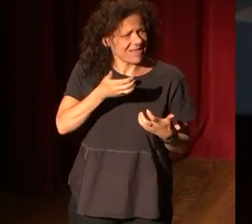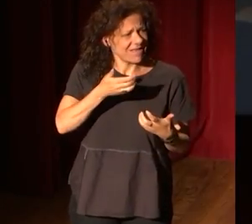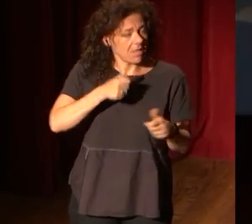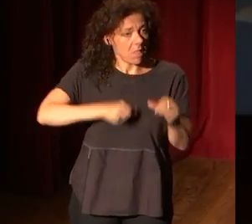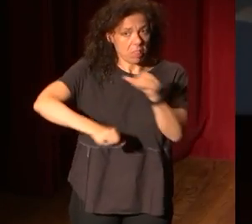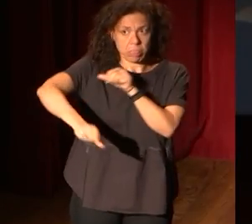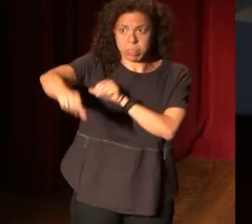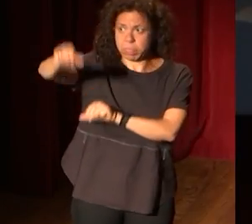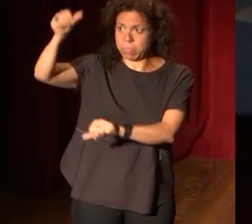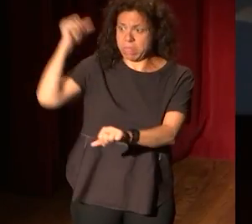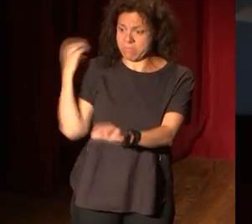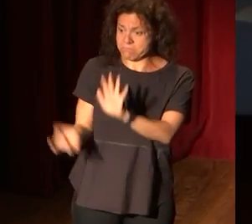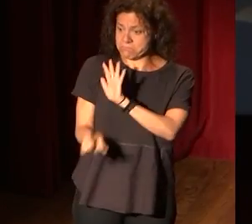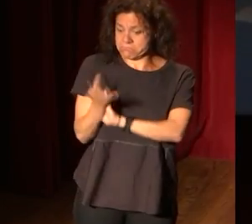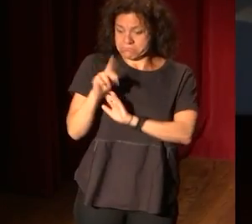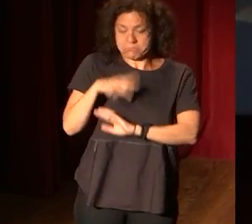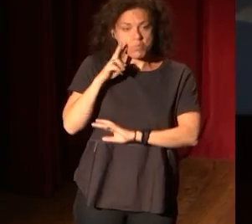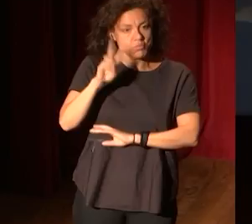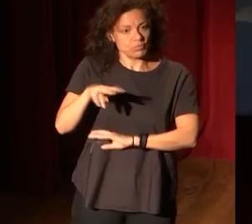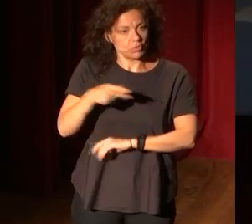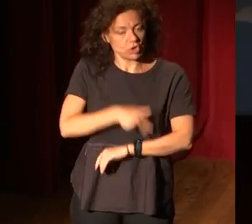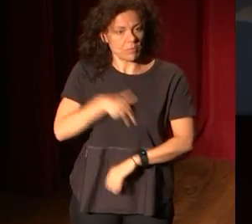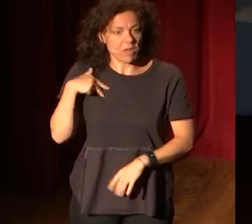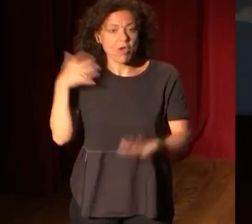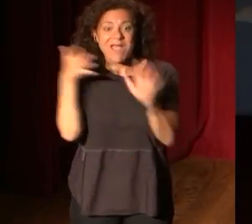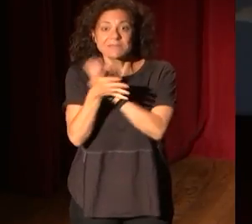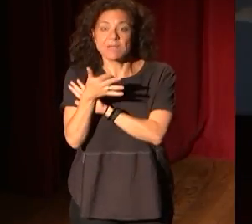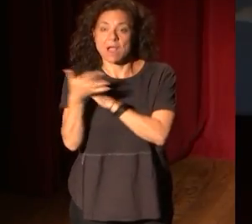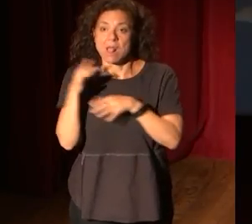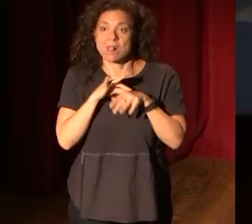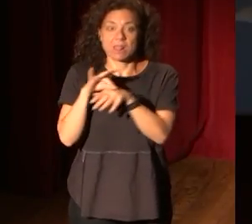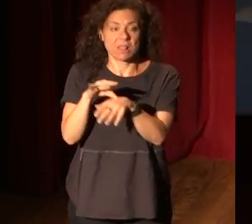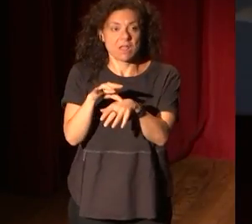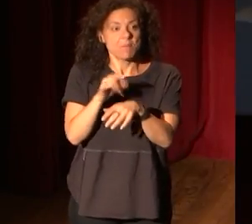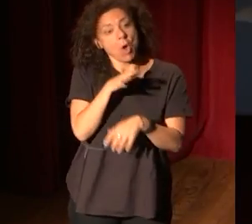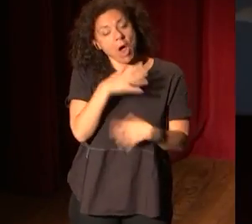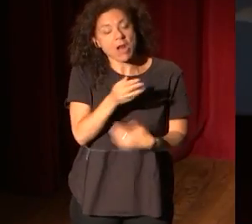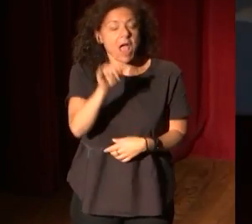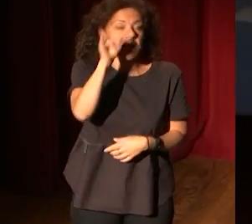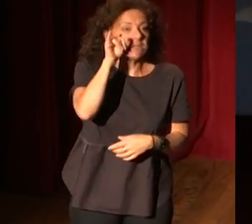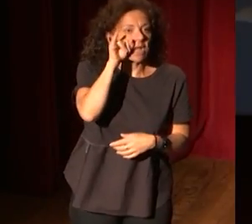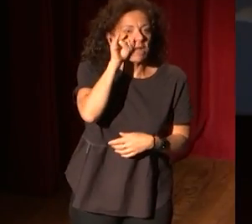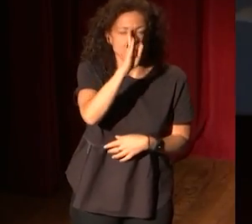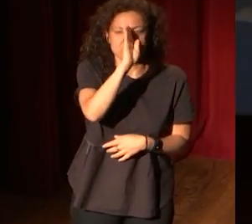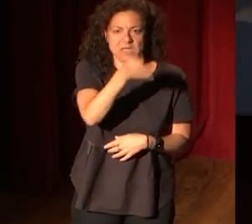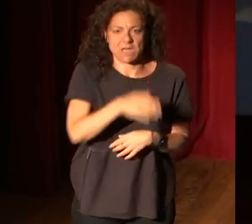toda la vida en el Museo del Prado. Explicar una obra. Lo que pasa es que lo hace con Instagram y lo emite en directo. Una emisión en directo se llama